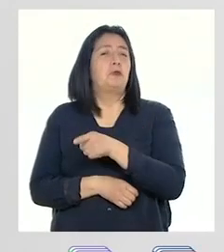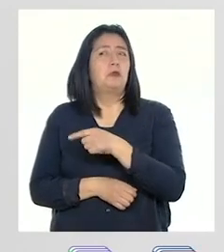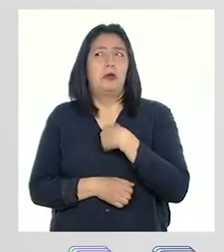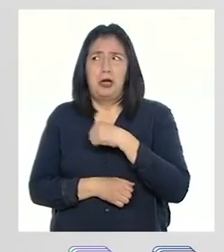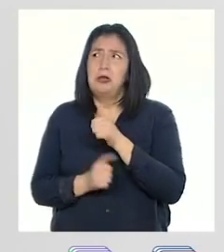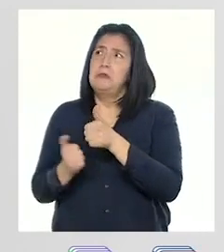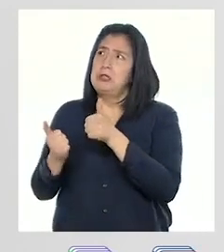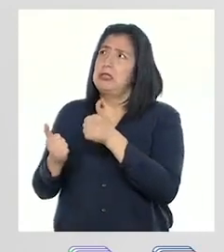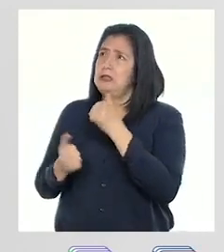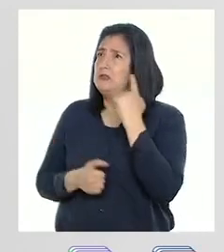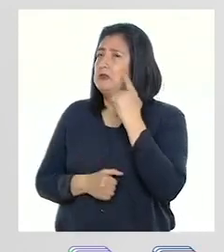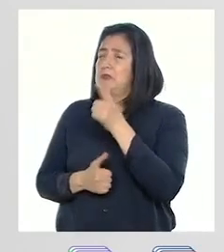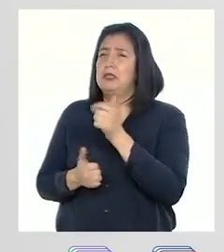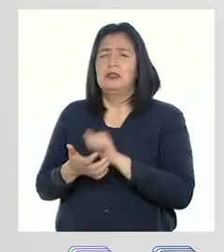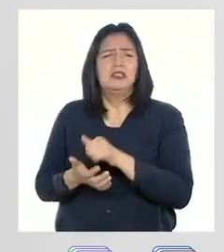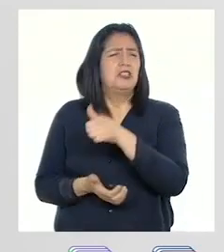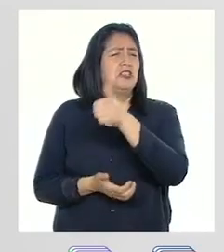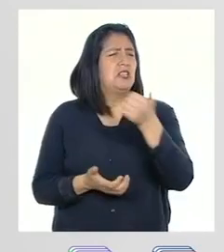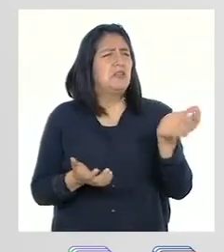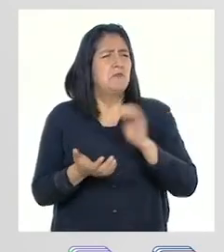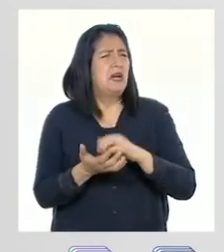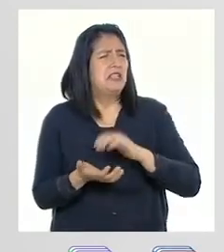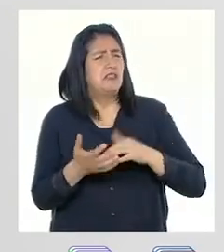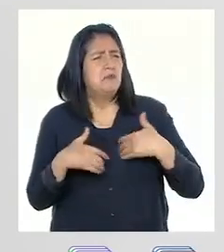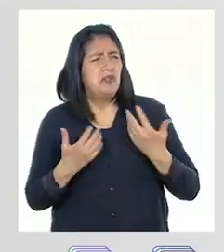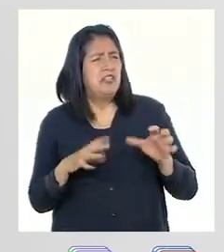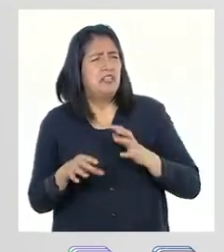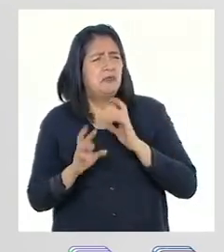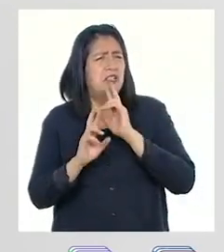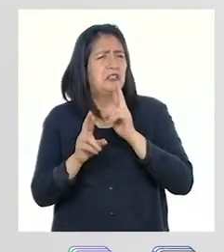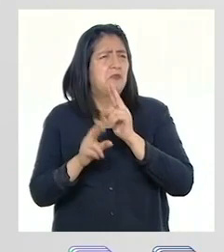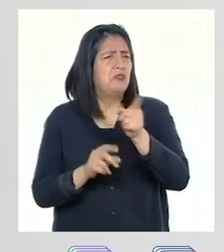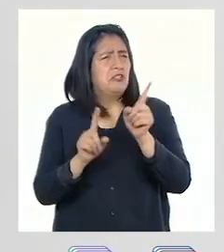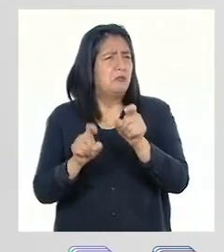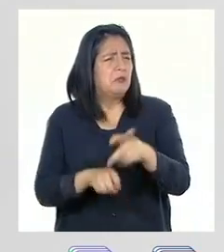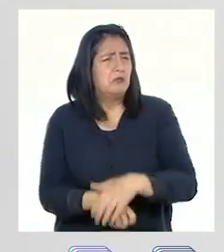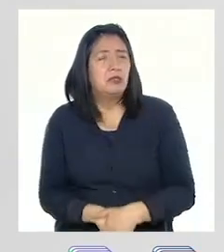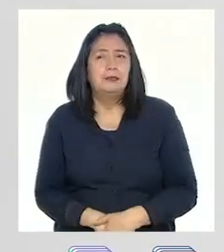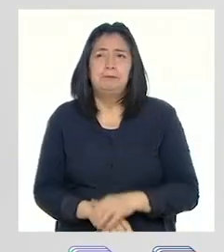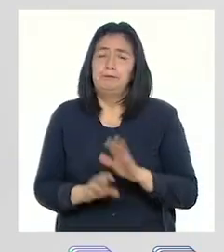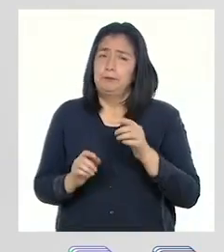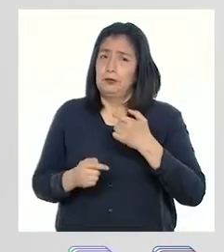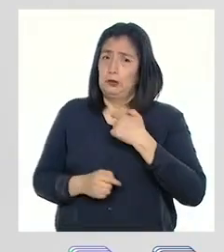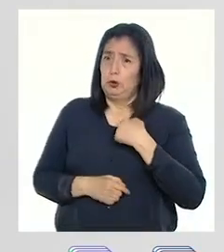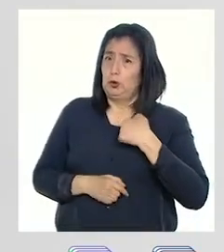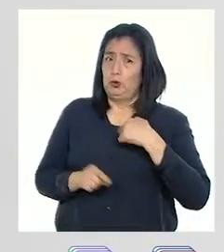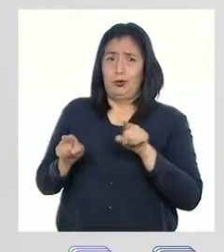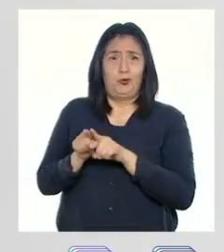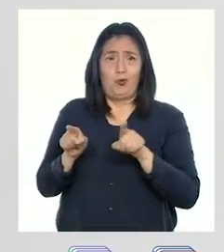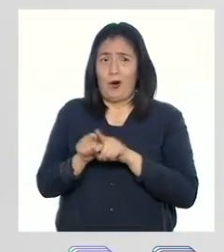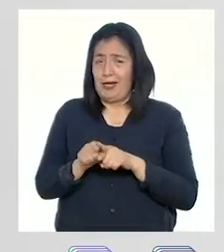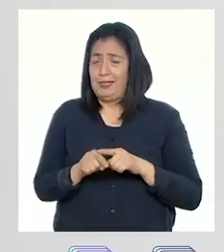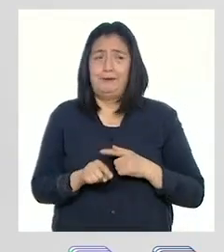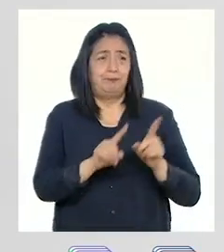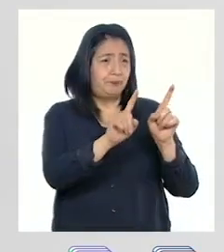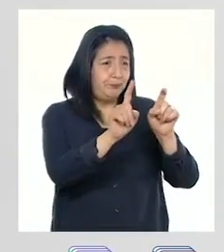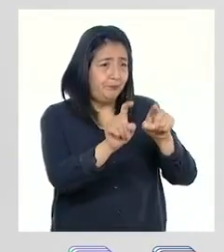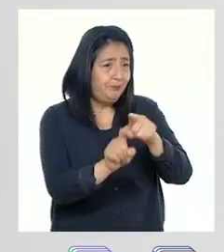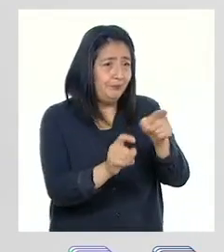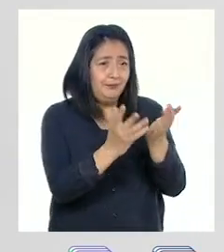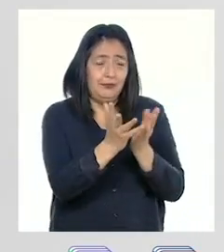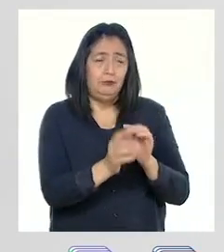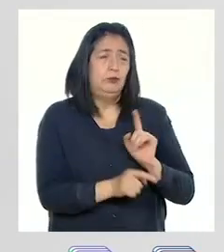Y suena maravilloso. ¿Y qué otras actividades podemos realizar para responder la pregunta? Realicé la misma pregunta a mis